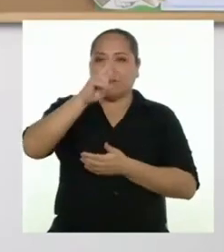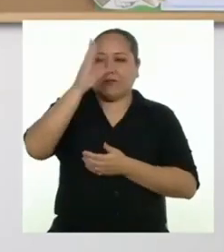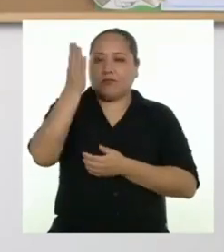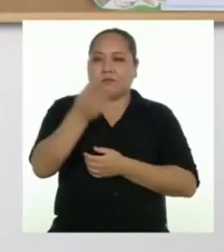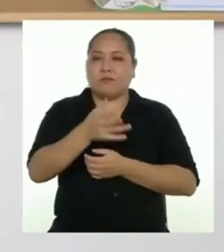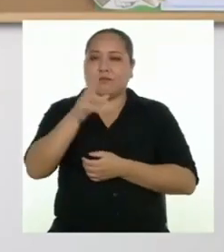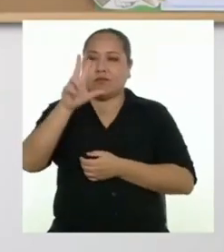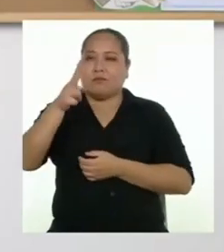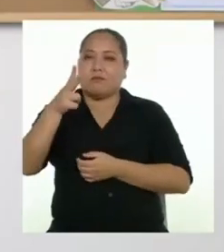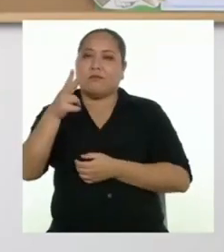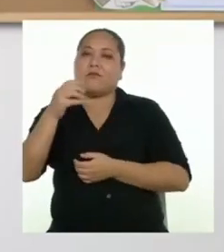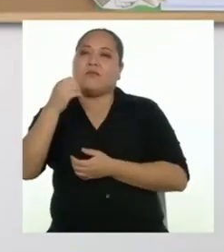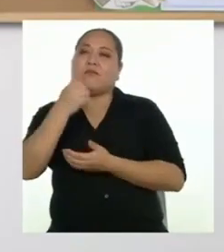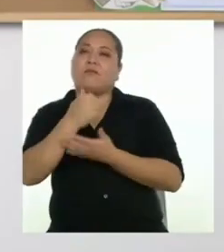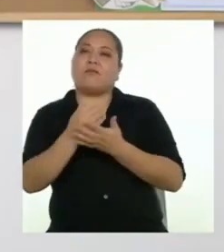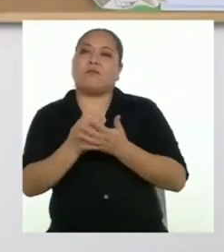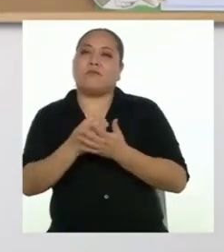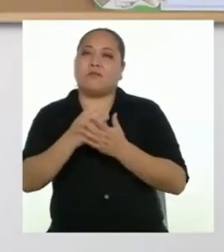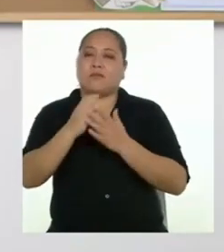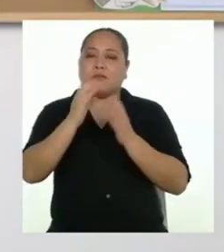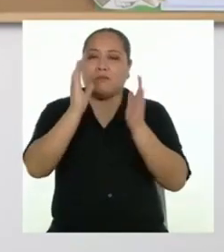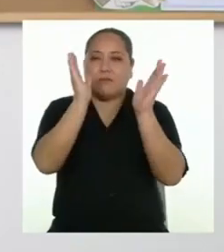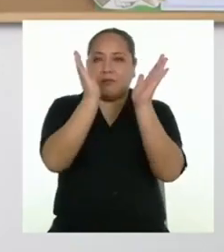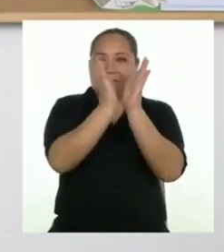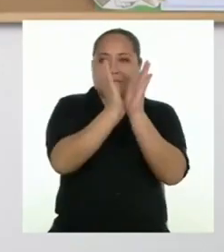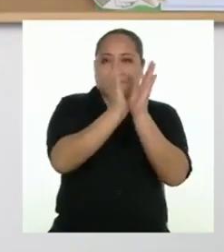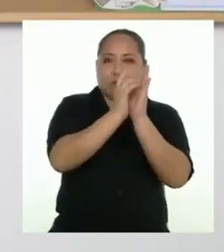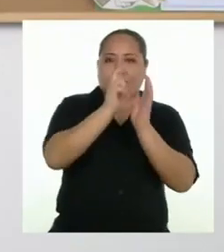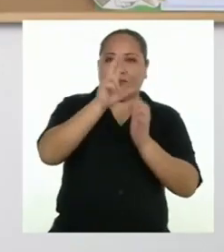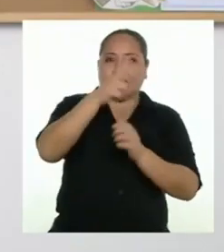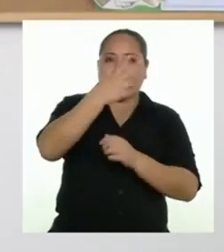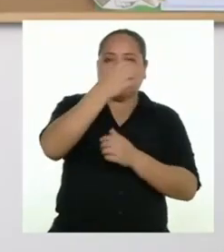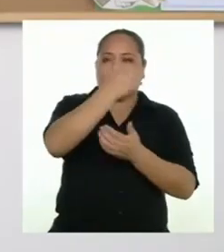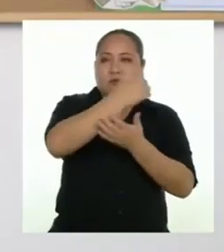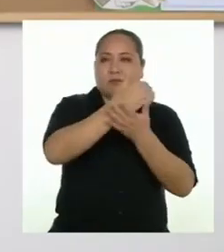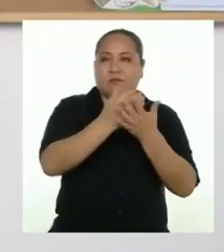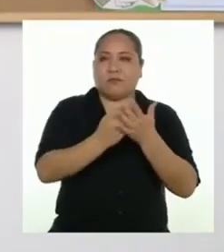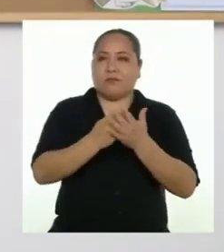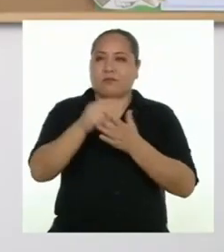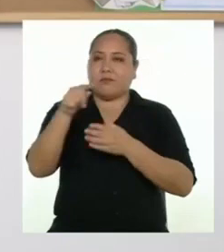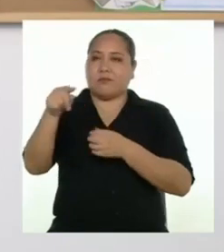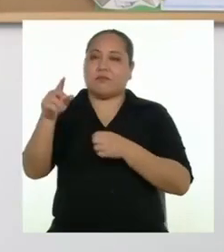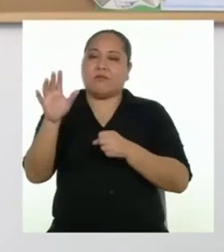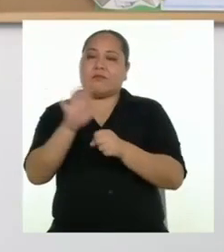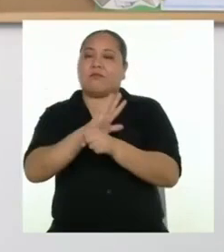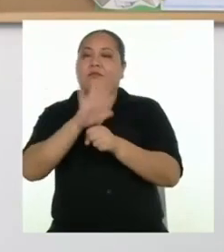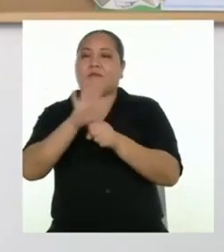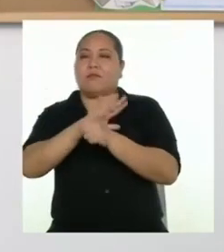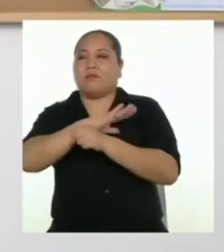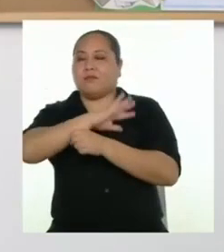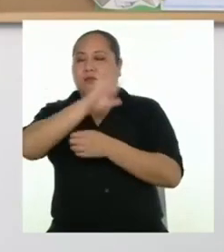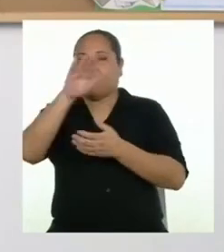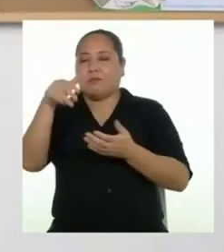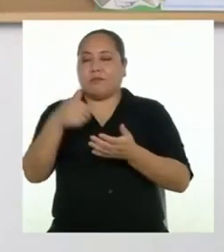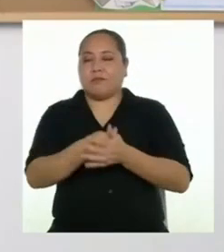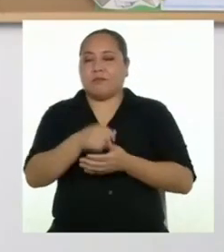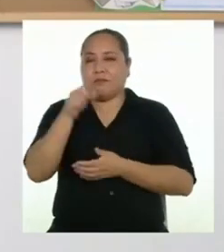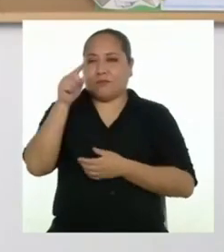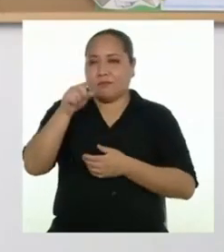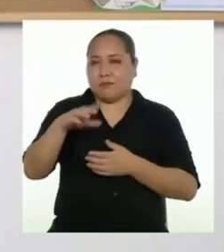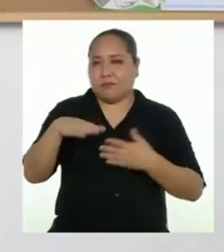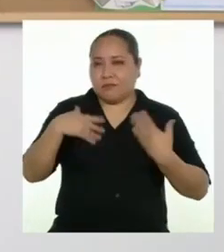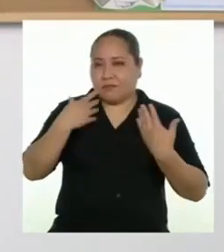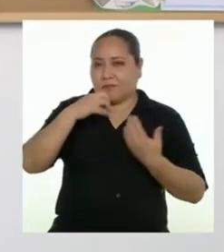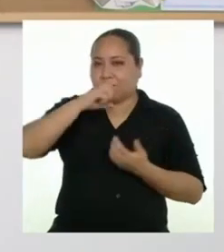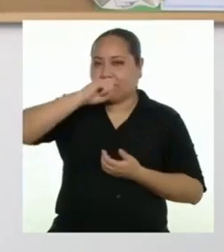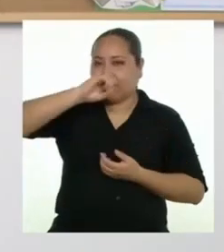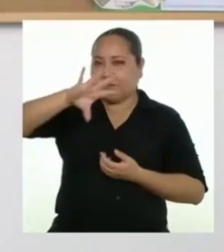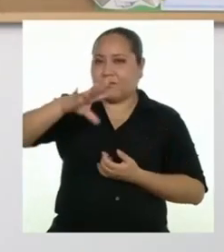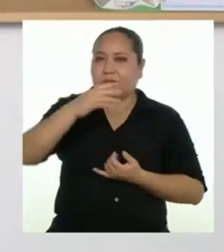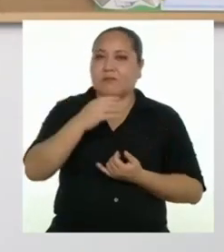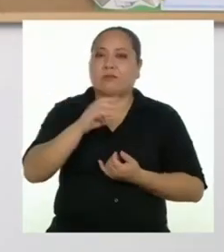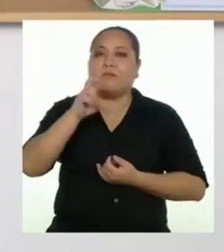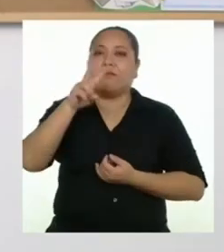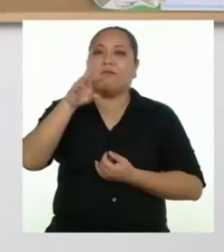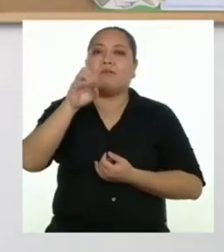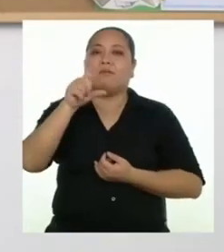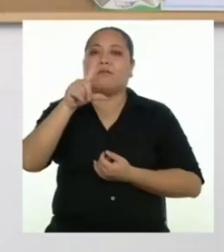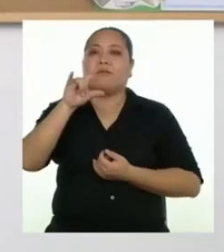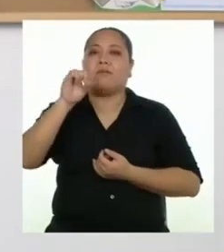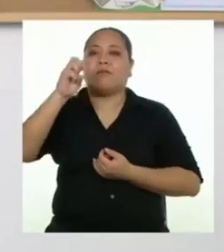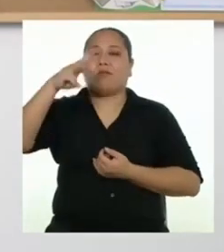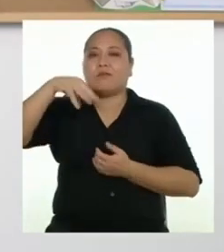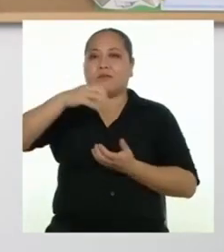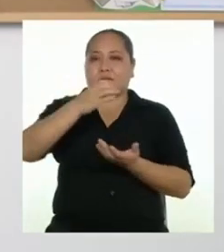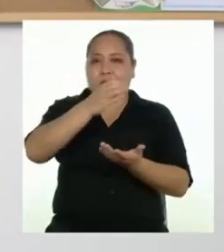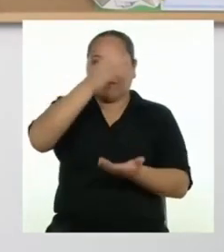y que el cono llena el cilindro en la tercera parte de su contenido total, por lo que podemos concluir que el volumen del